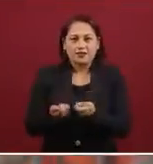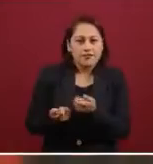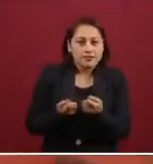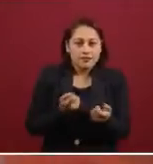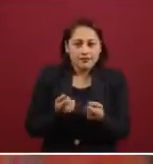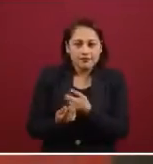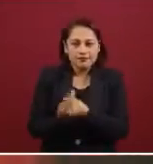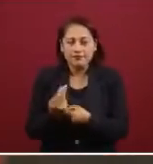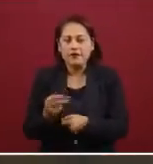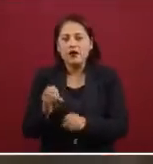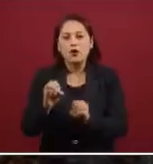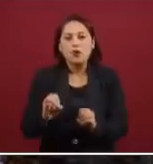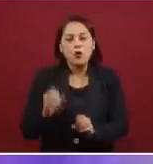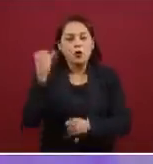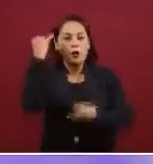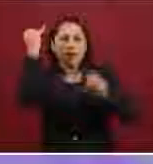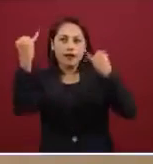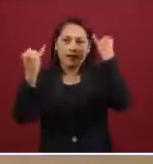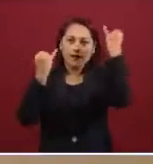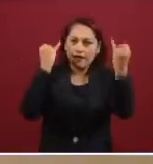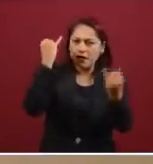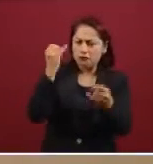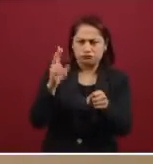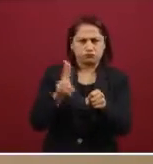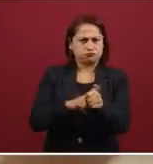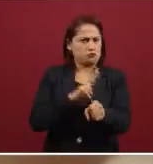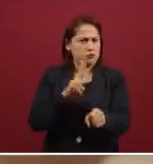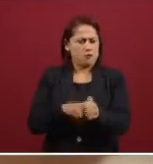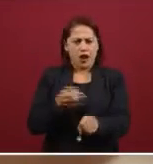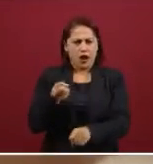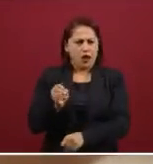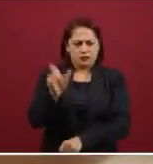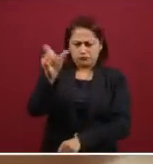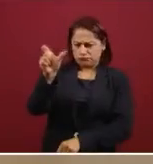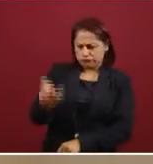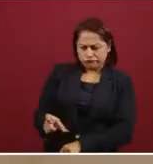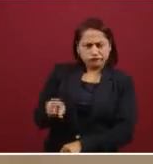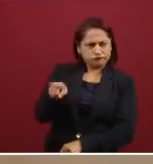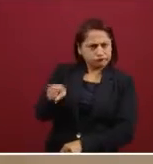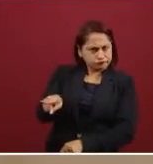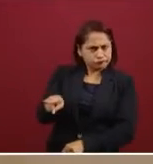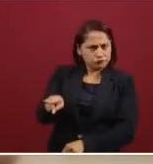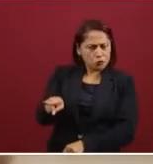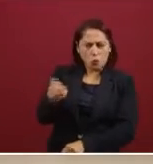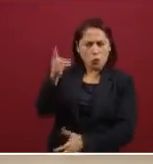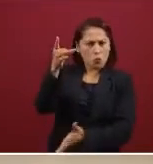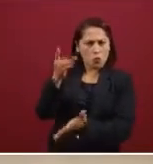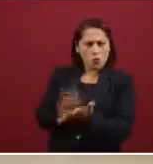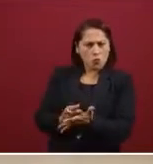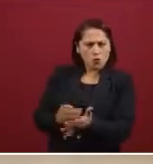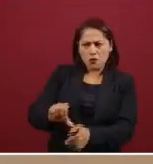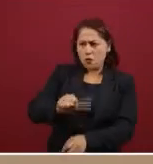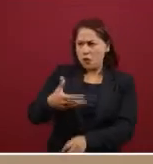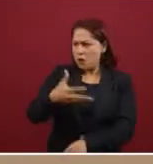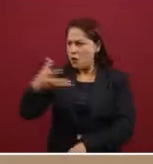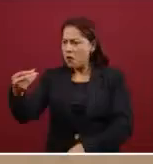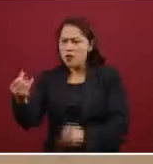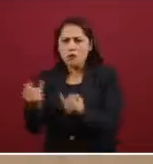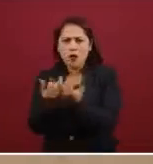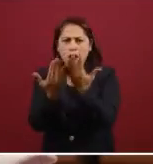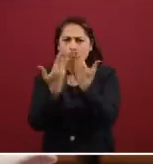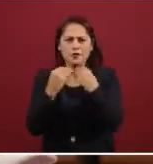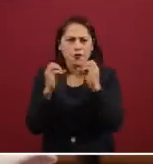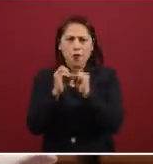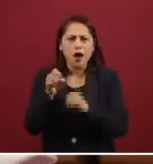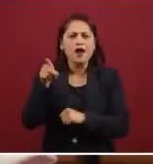pero también de tu imaginación. Es normal ser como eres, único, irrepetible, así que